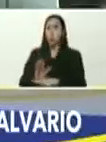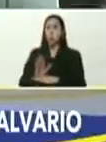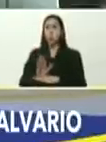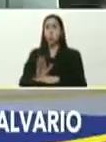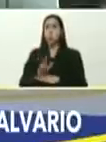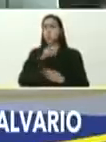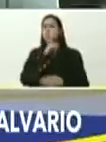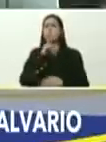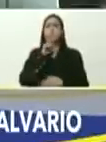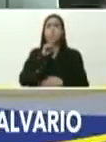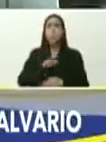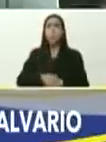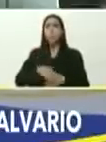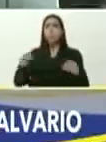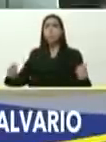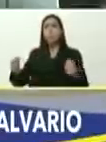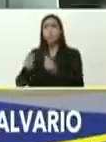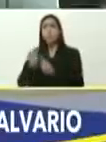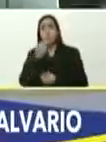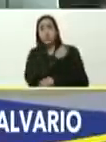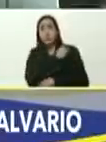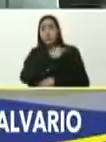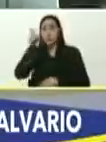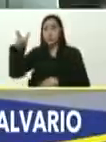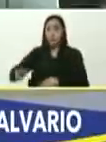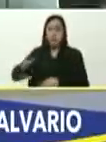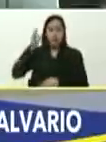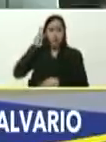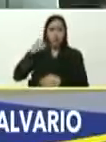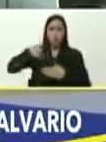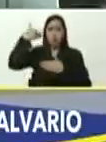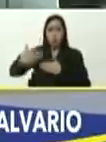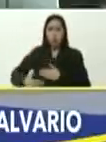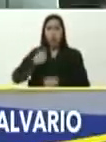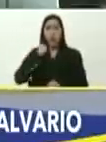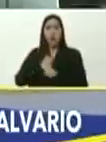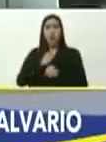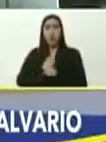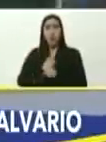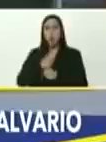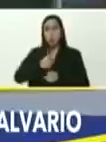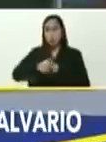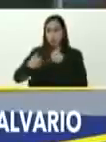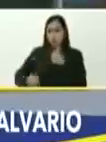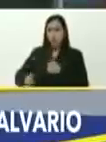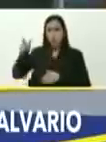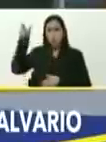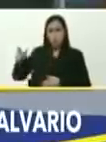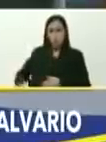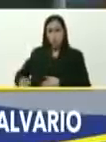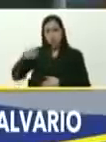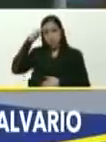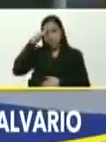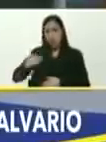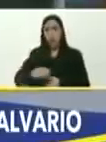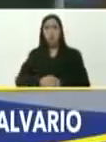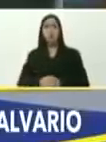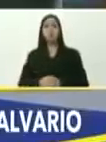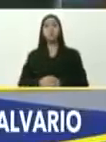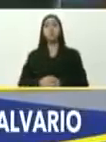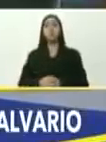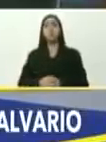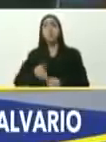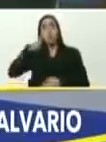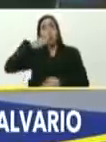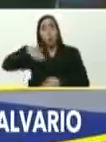con la almirante Carmen Melente, al frente, con el subjefe, el general Jorge Marquez, con el poder